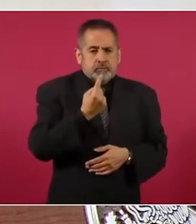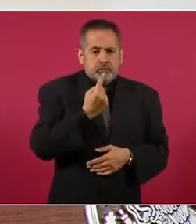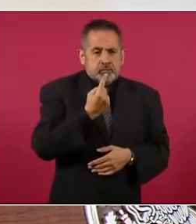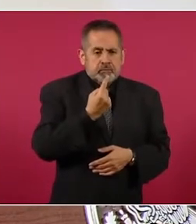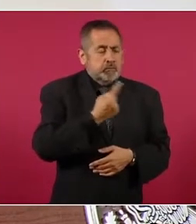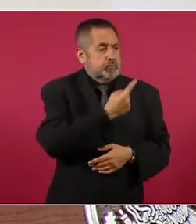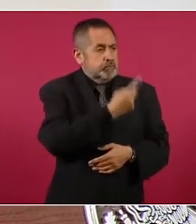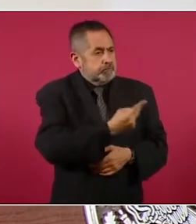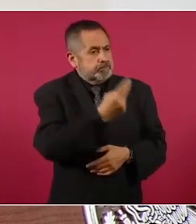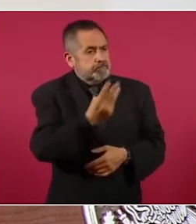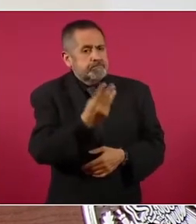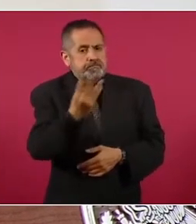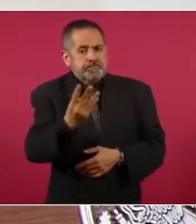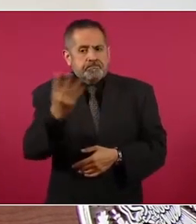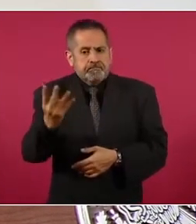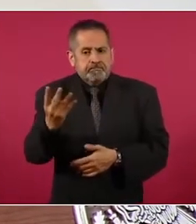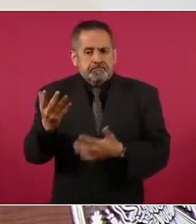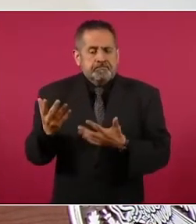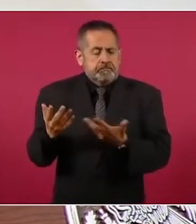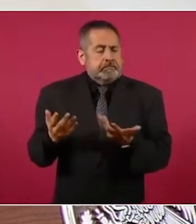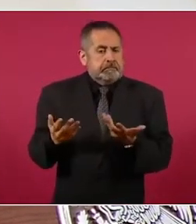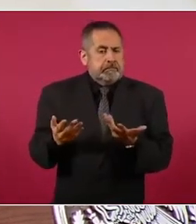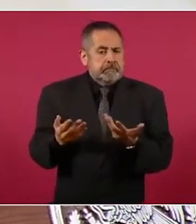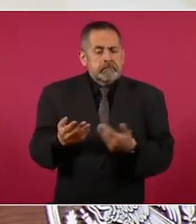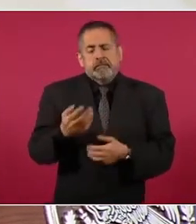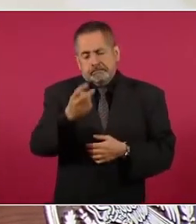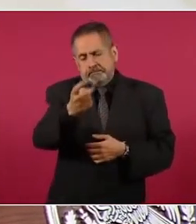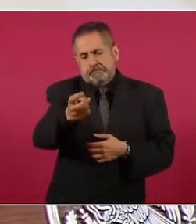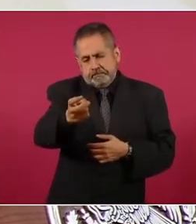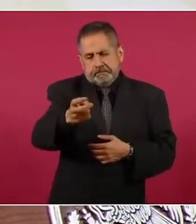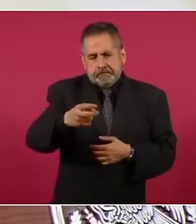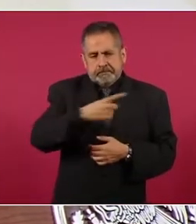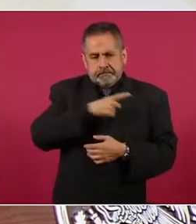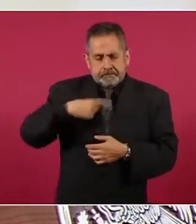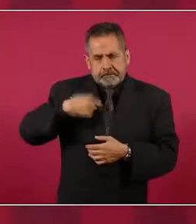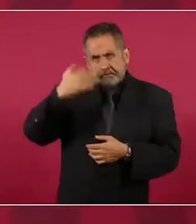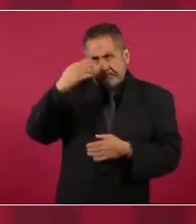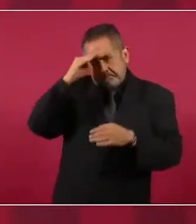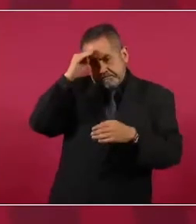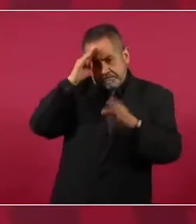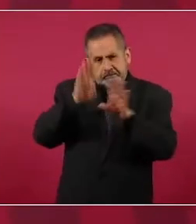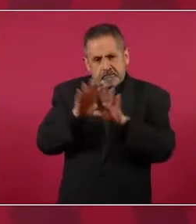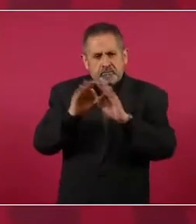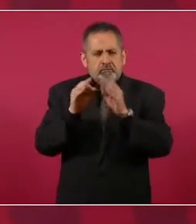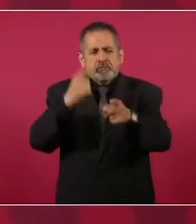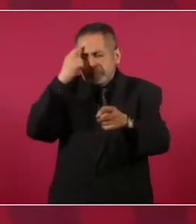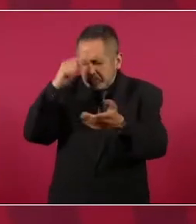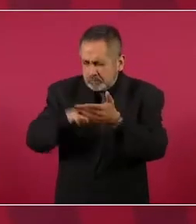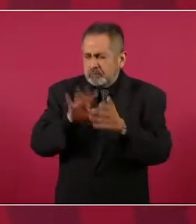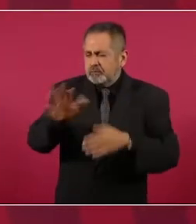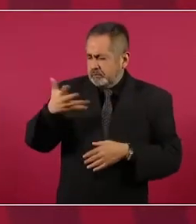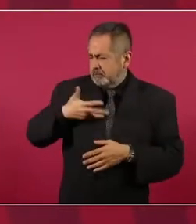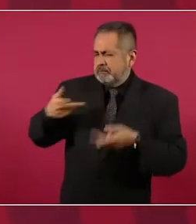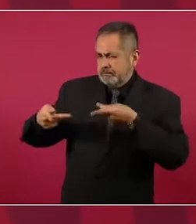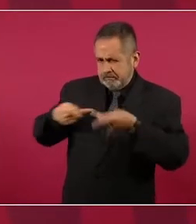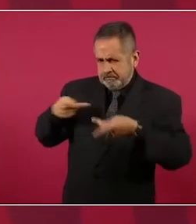Hay que ver la forma de cómo atender esto. Yo creo que ya lo deben de tener